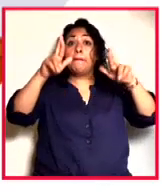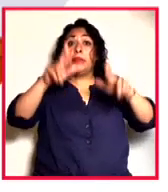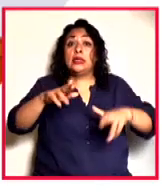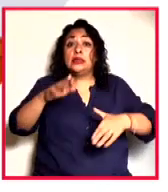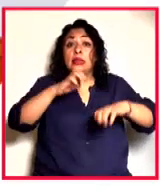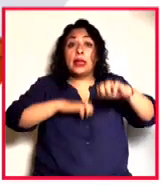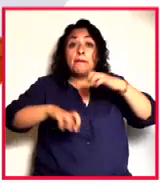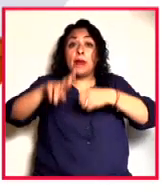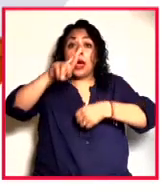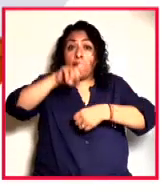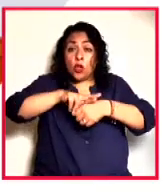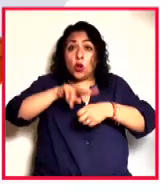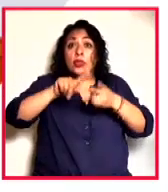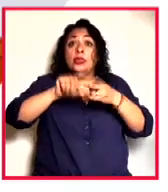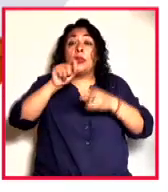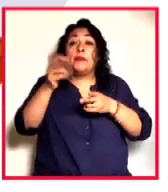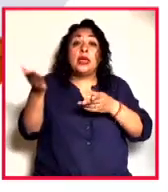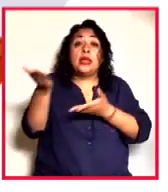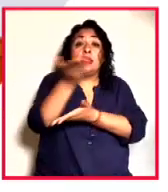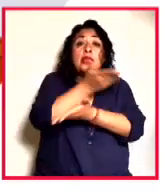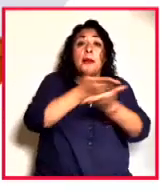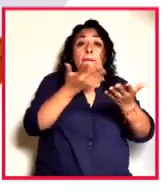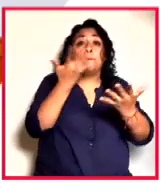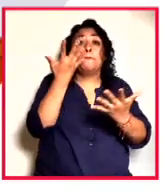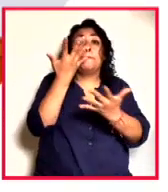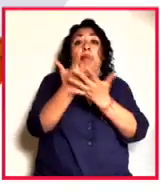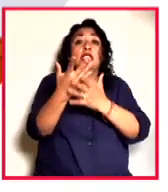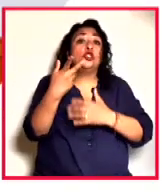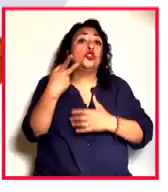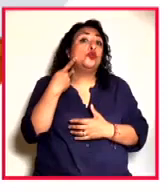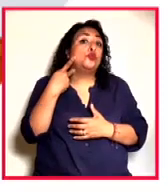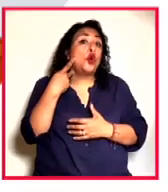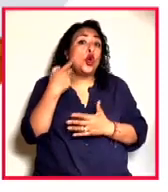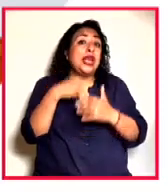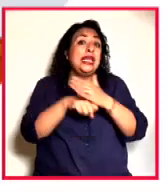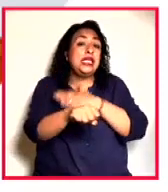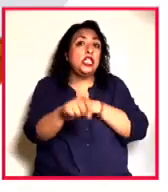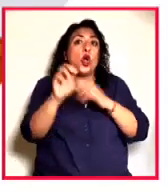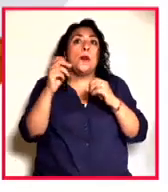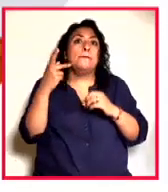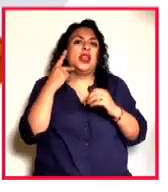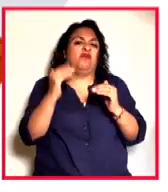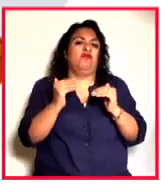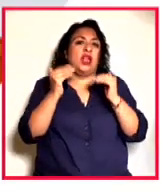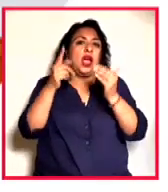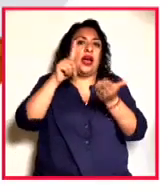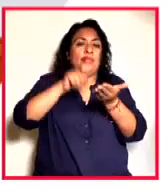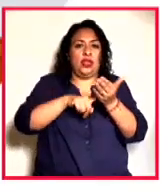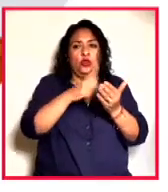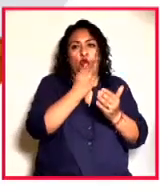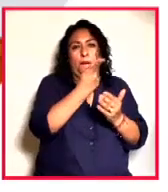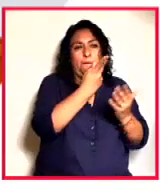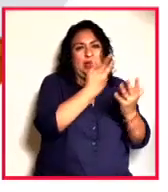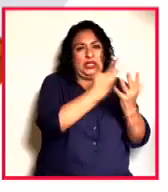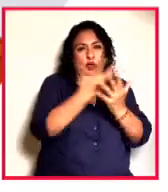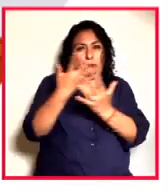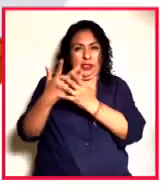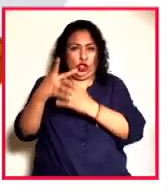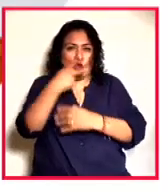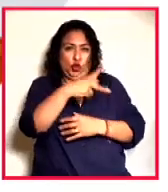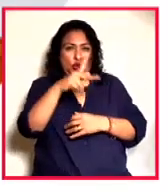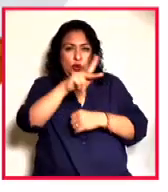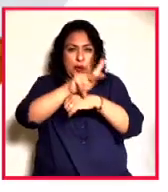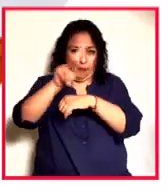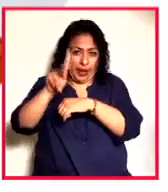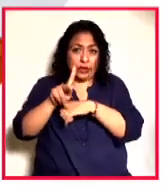de tener intercambio de presos políticos o de presos de alto nivel en las prisiones de ambos lados. Ese fue uno de los temas.